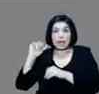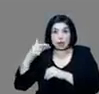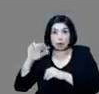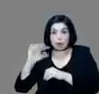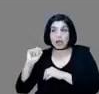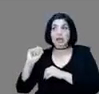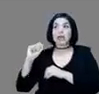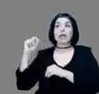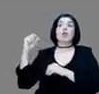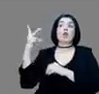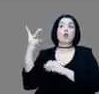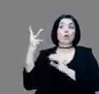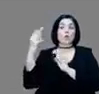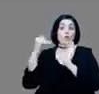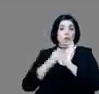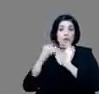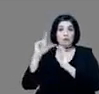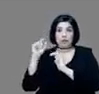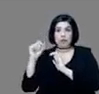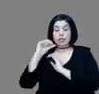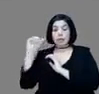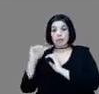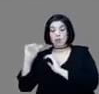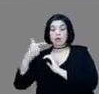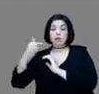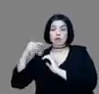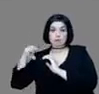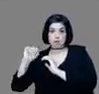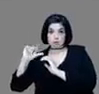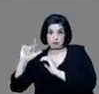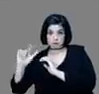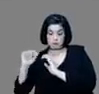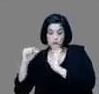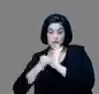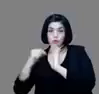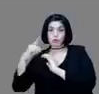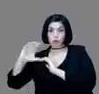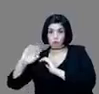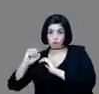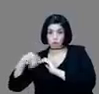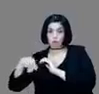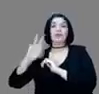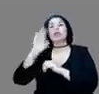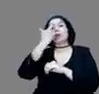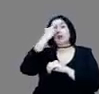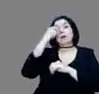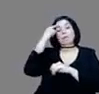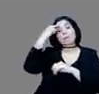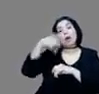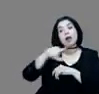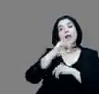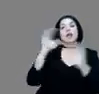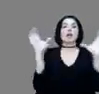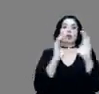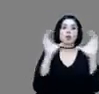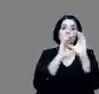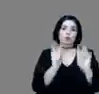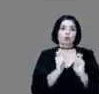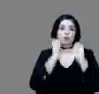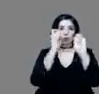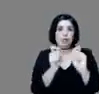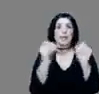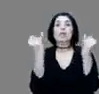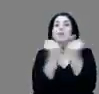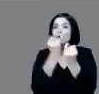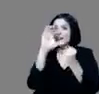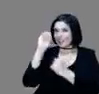ocupando para registrar sus asistencias y poder entregarles al finalizar del módulo las constancias al igual que el ensayo. También